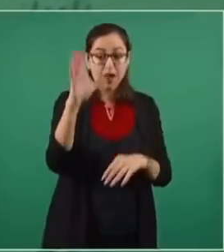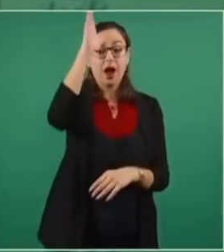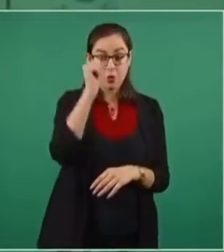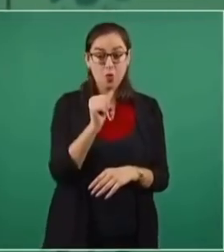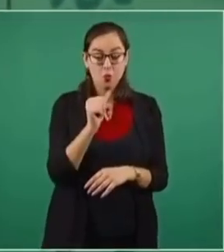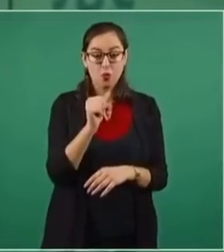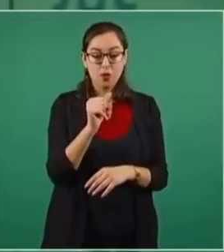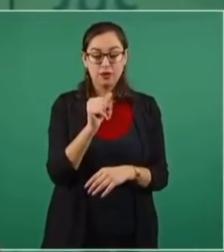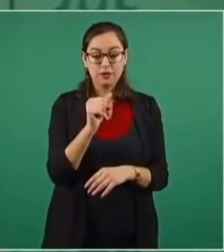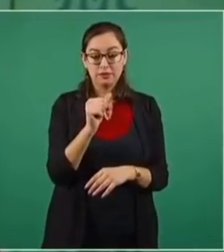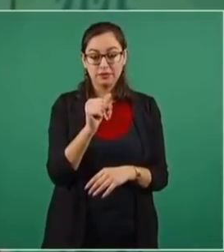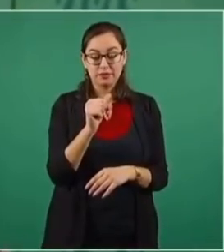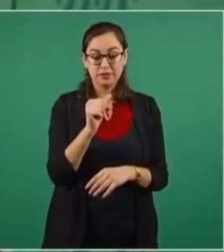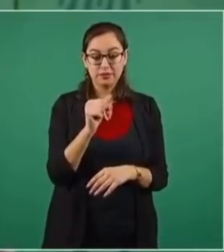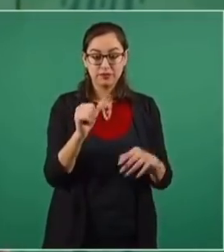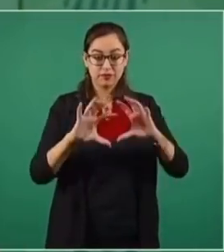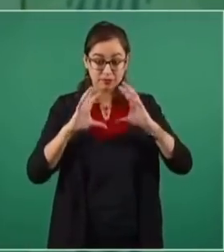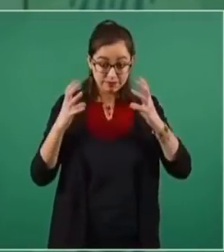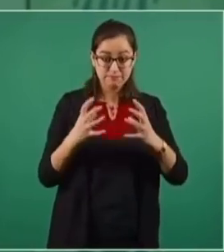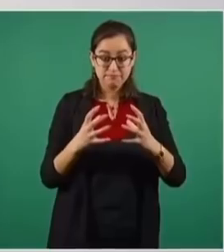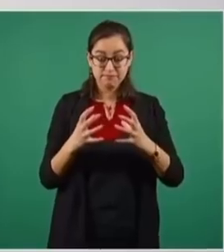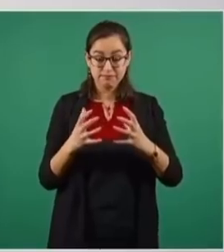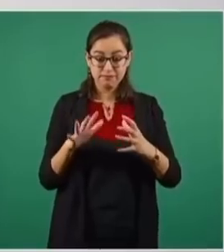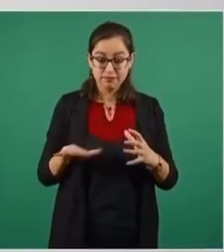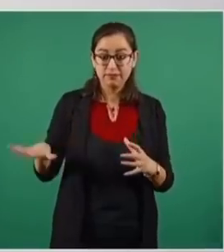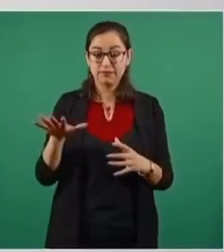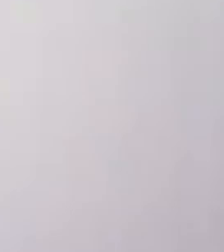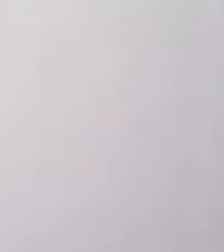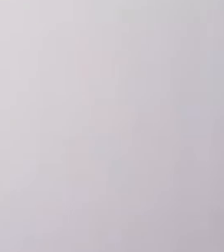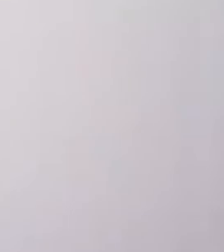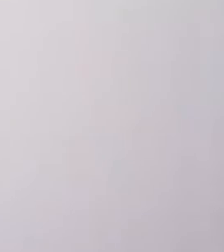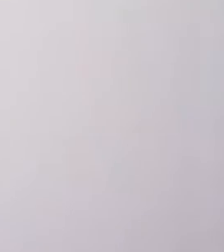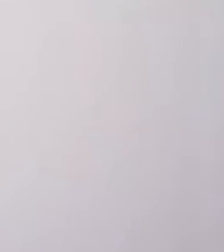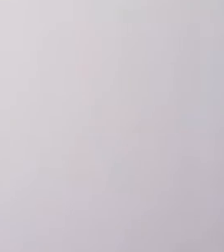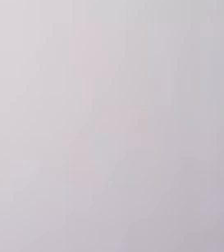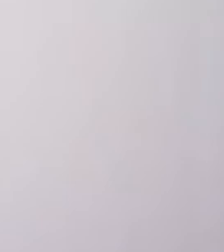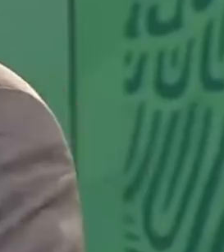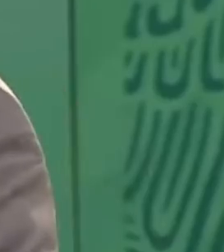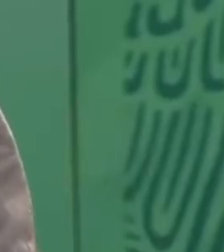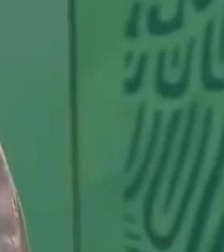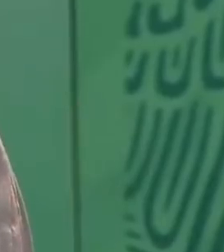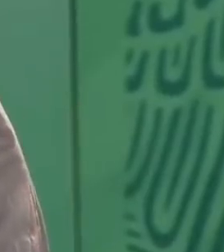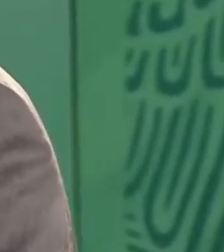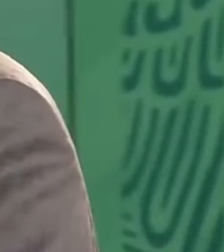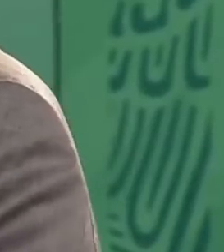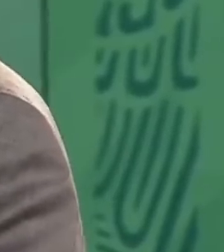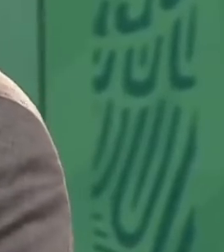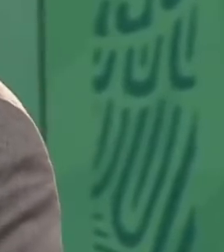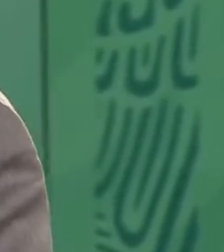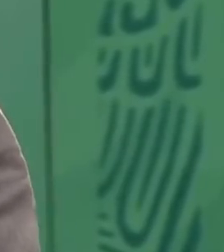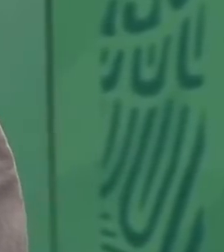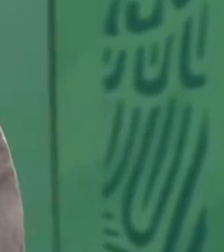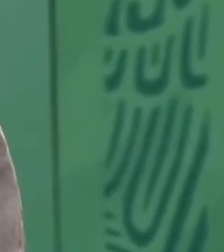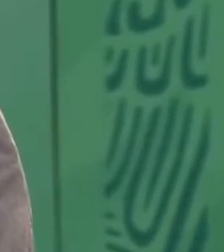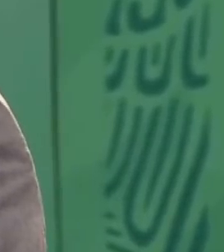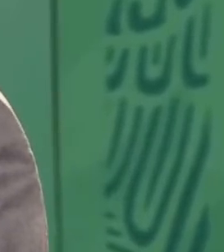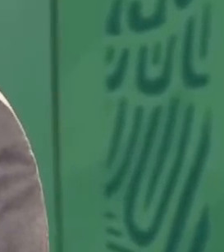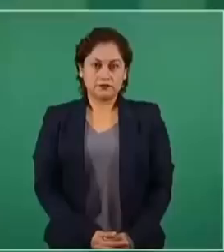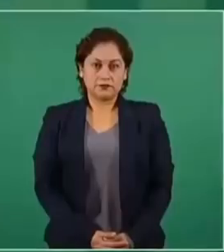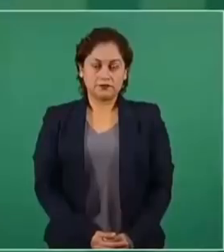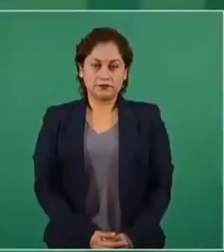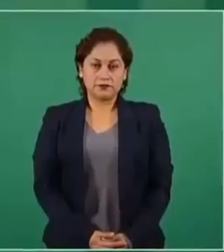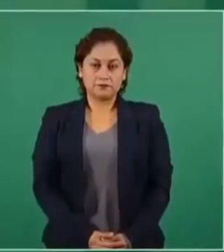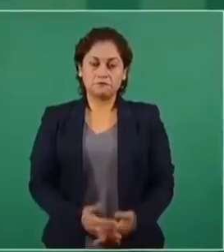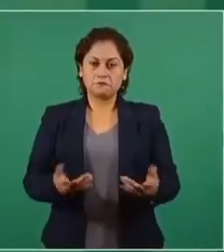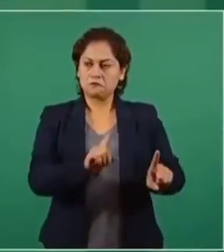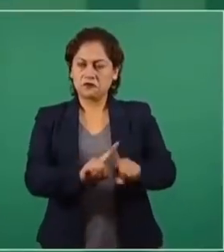para fraccionar las necesidades, demandas del pueblo. El movimiento ambientalista,